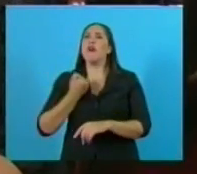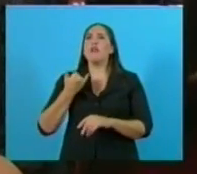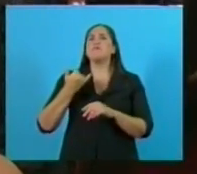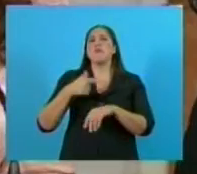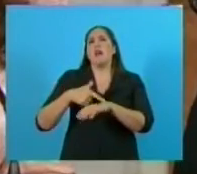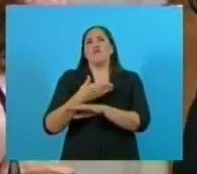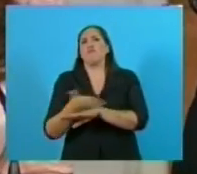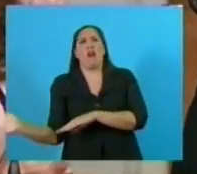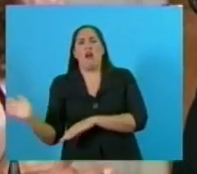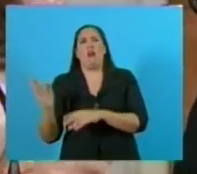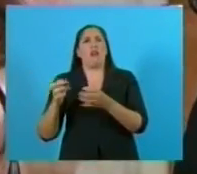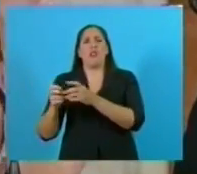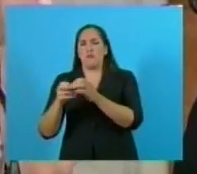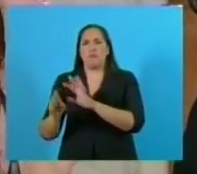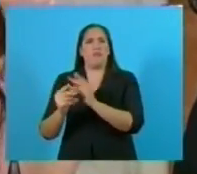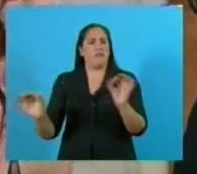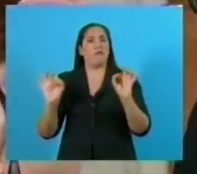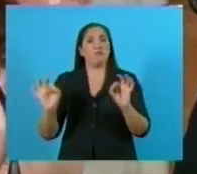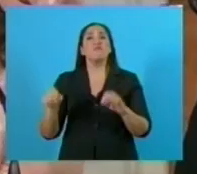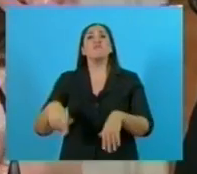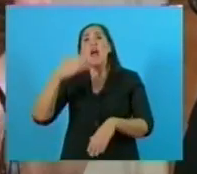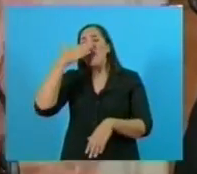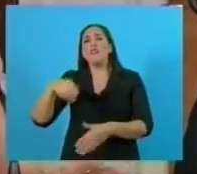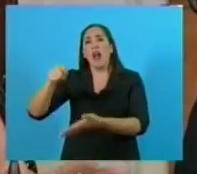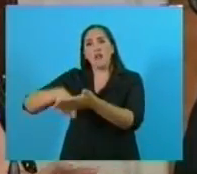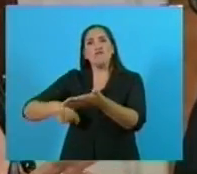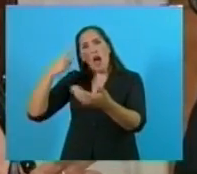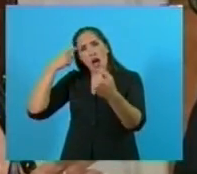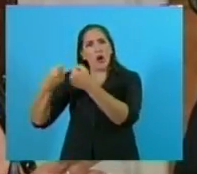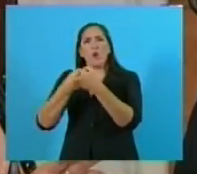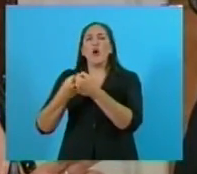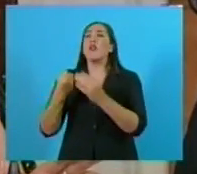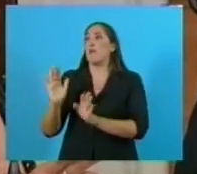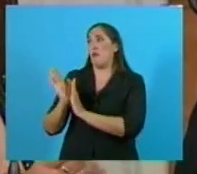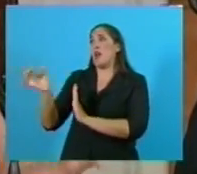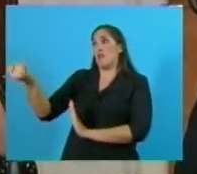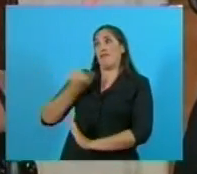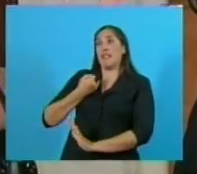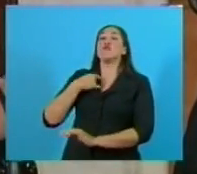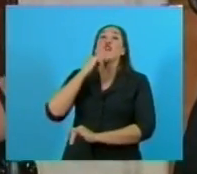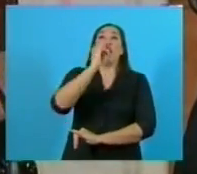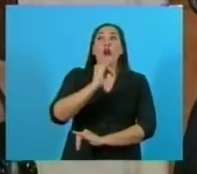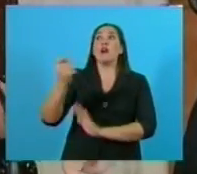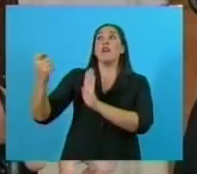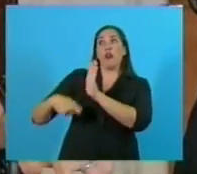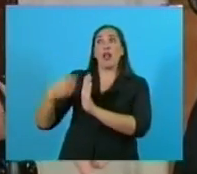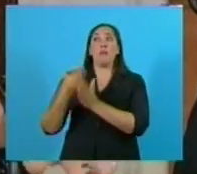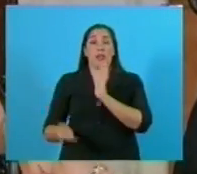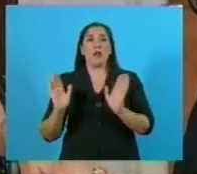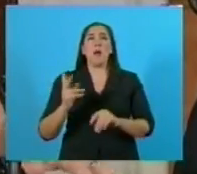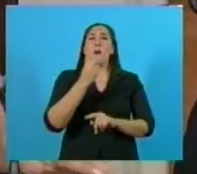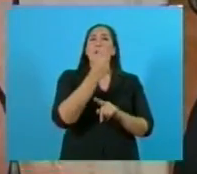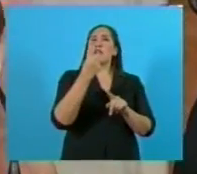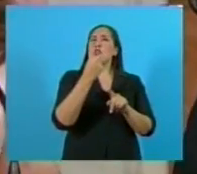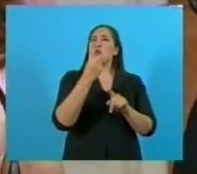y la verdad que el acuerdo al cual llegamos, corregime si me equivoco, no, 21 sobre el básico,